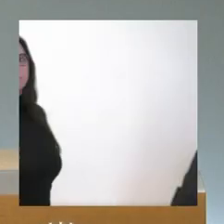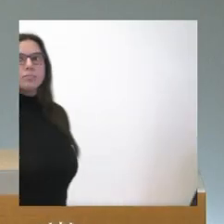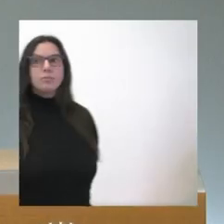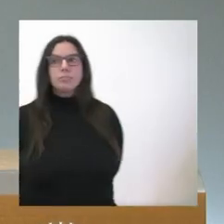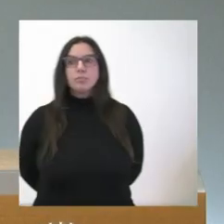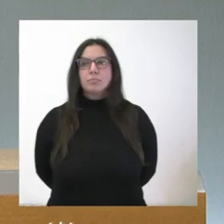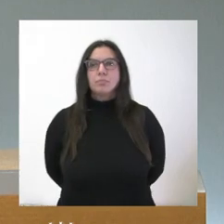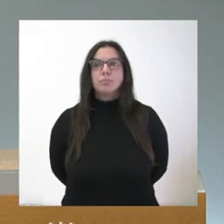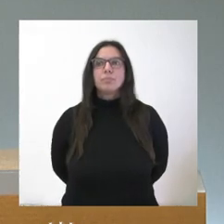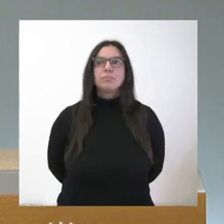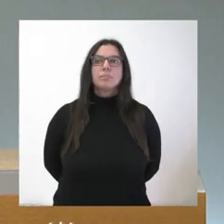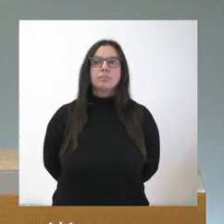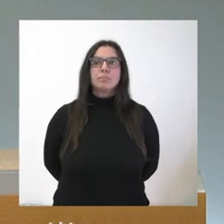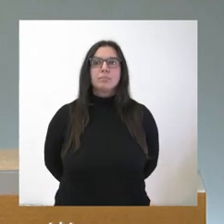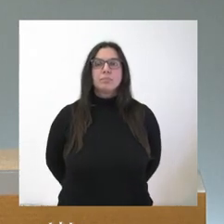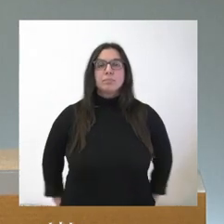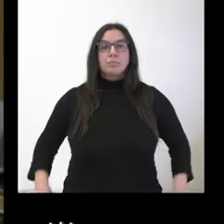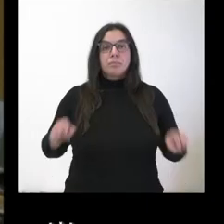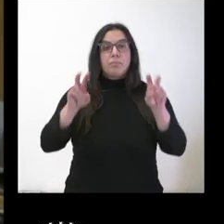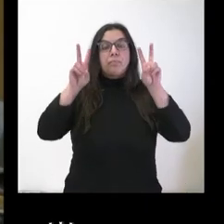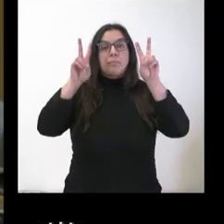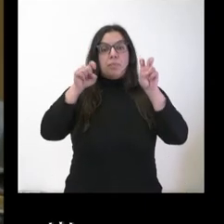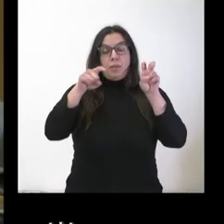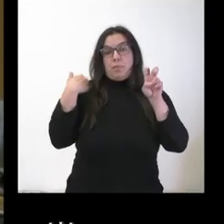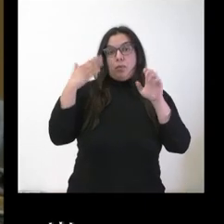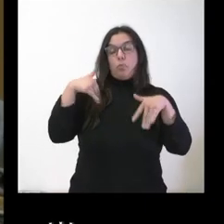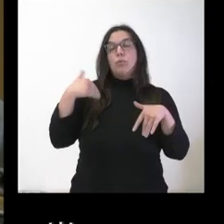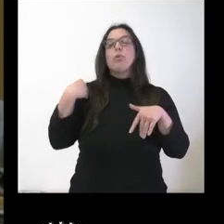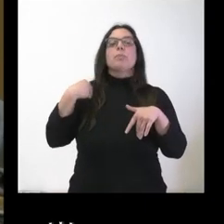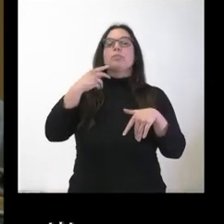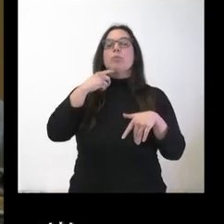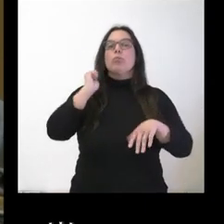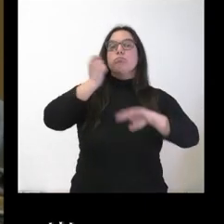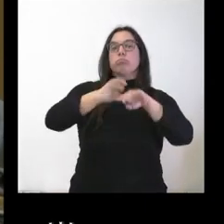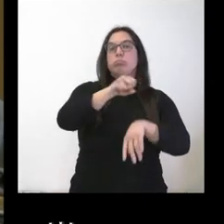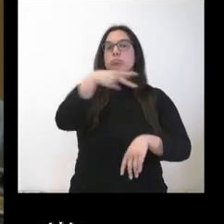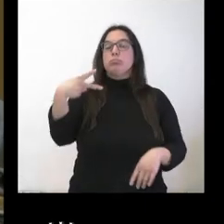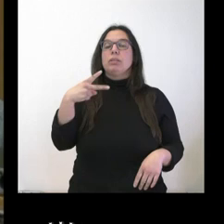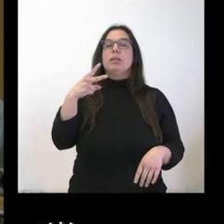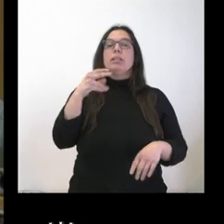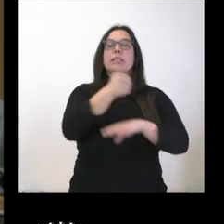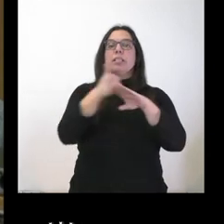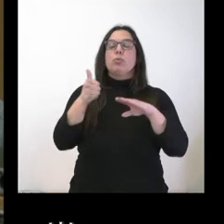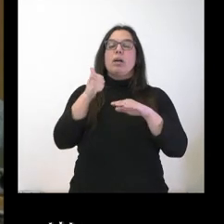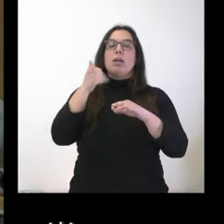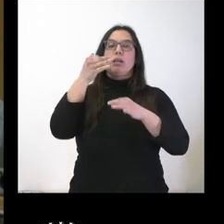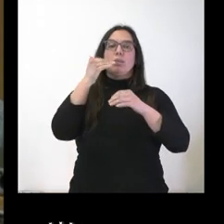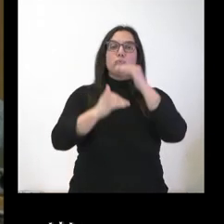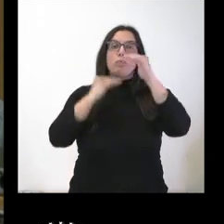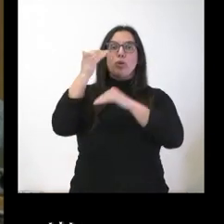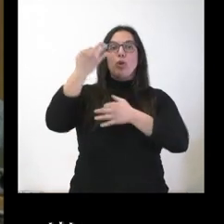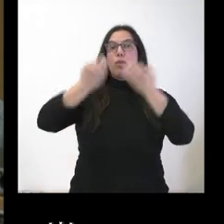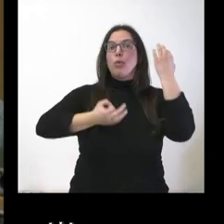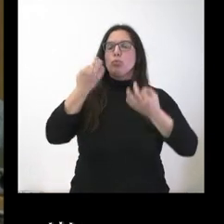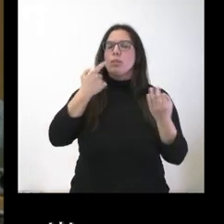Sí, sobre este último asunto, el fallo del TSJ es bastante crítico con el proceder